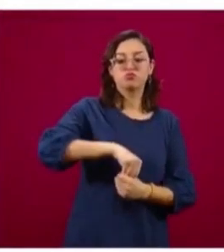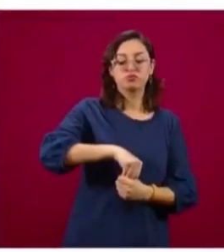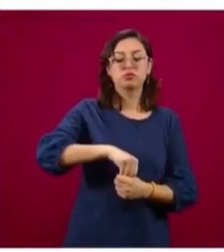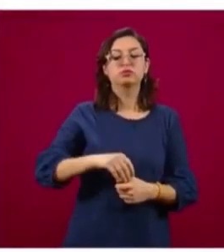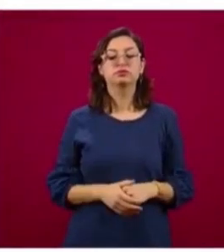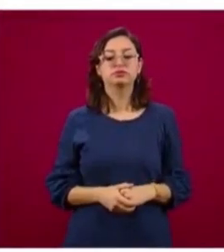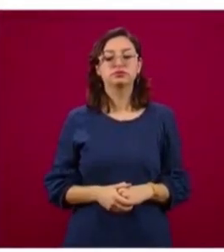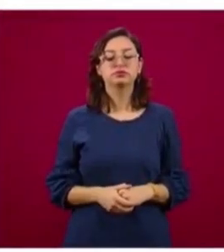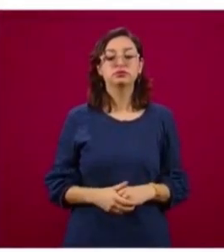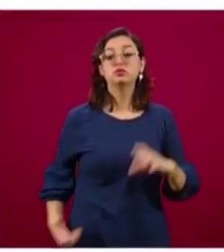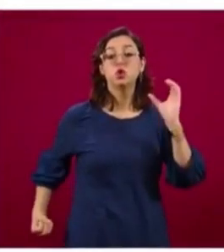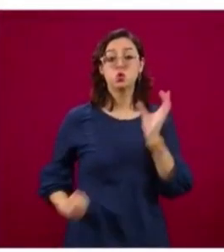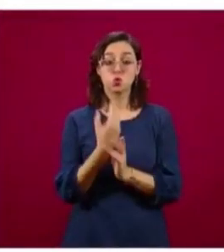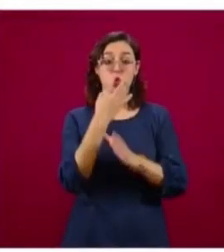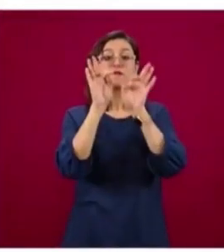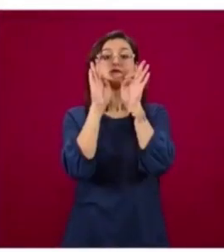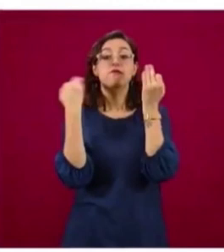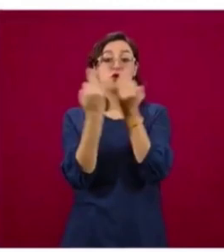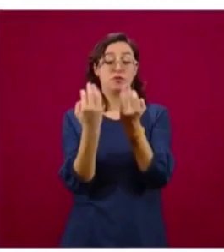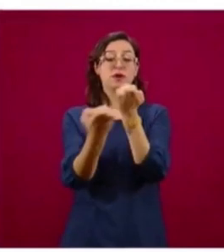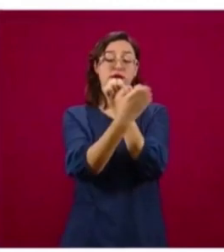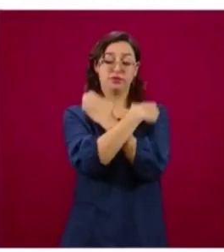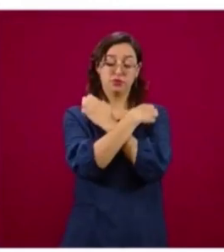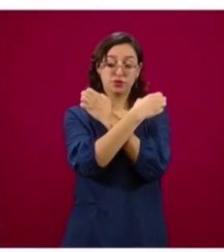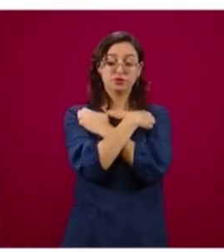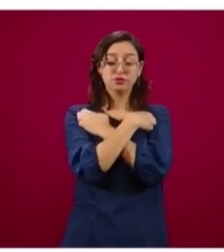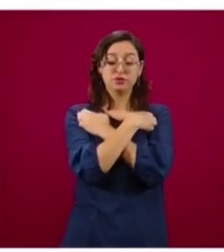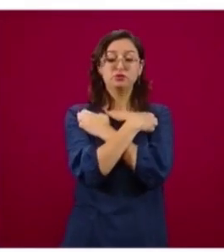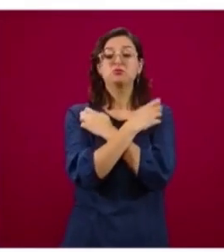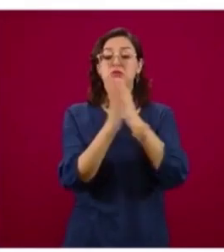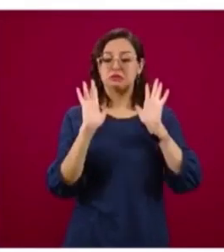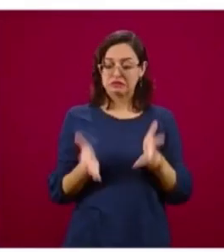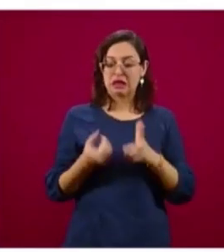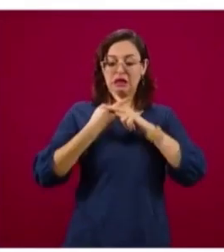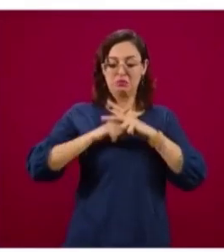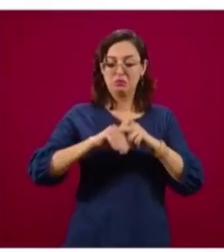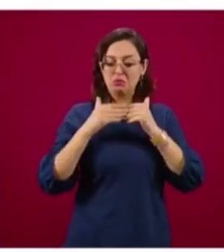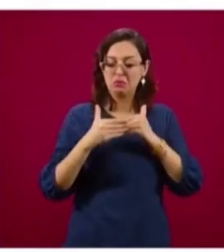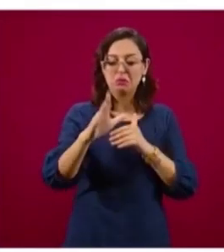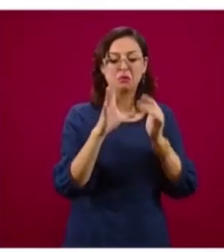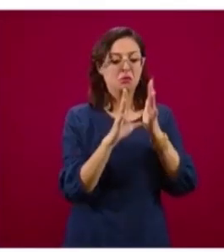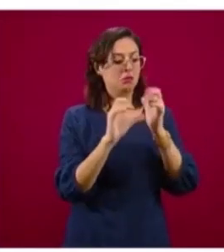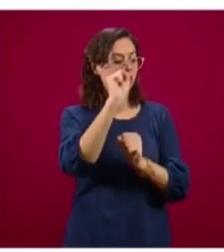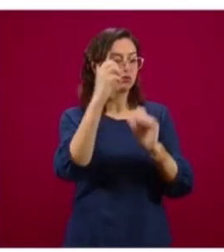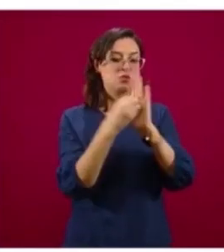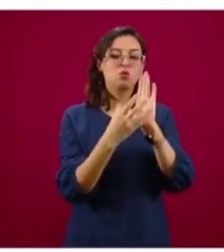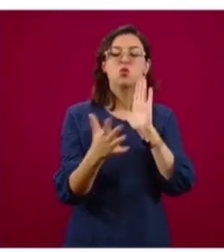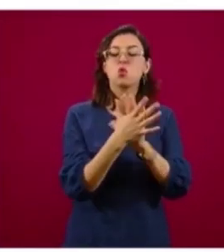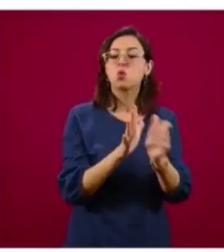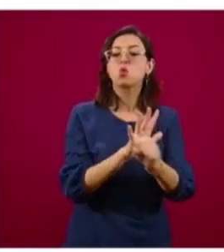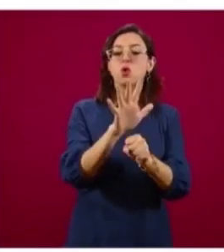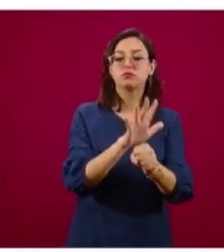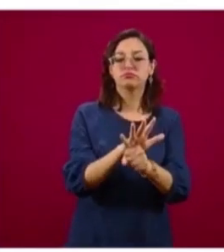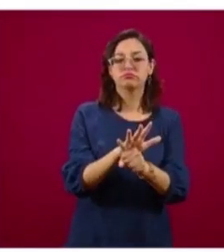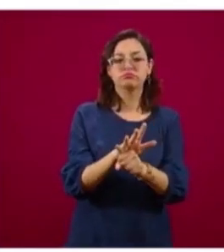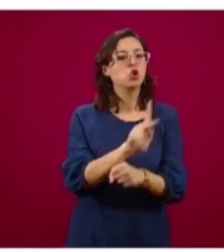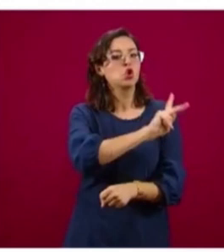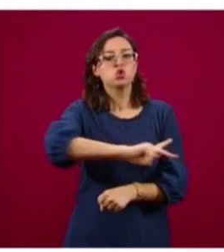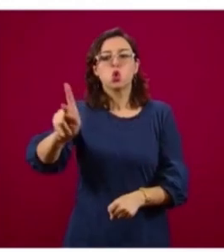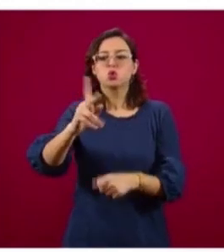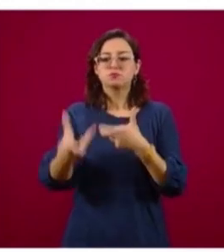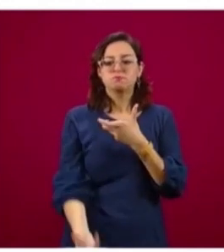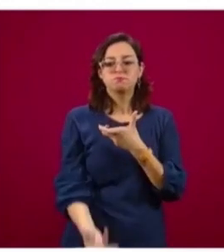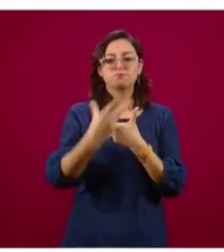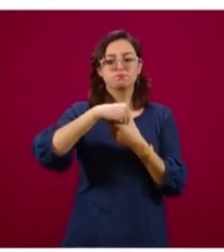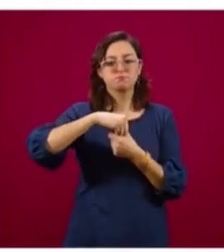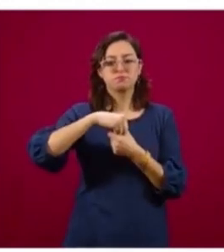educación que ya está en rango constitucional es que la educación es inclusiva y que se buscan